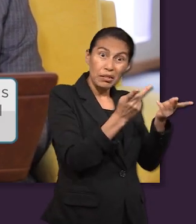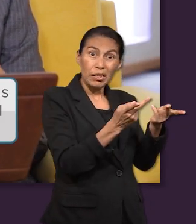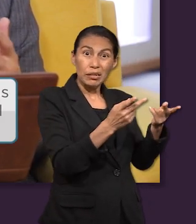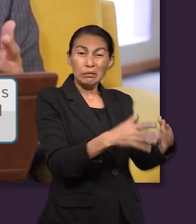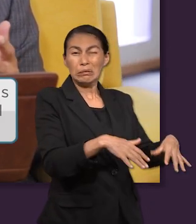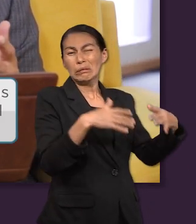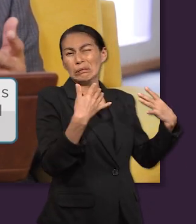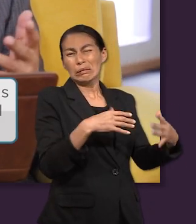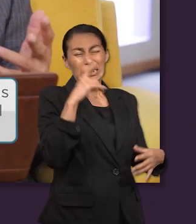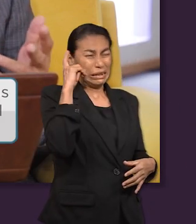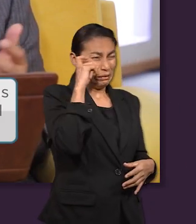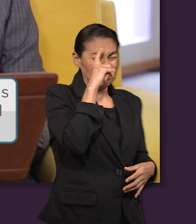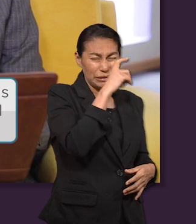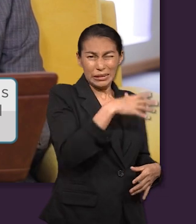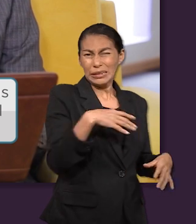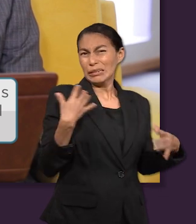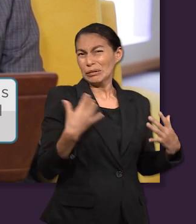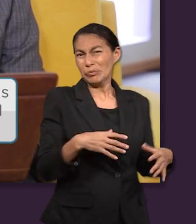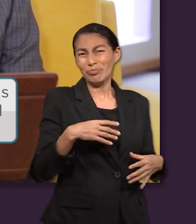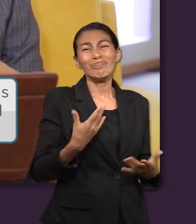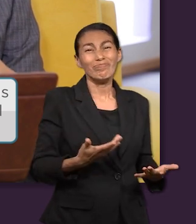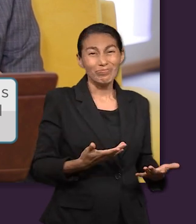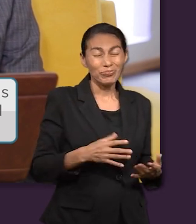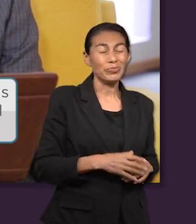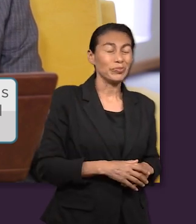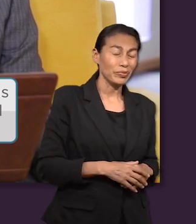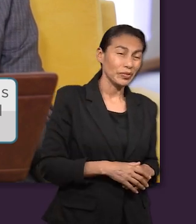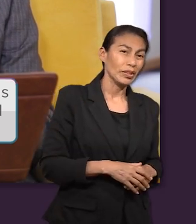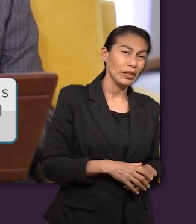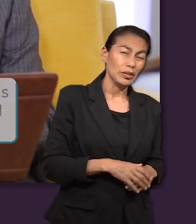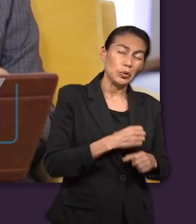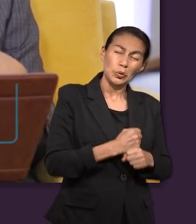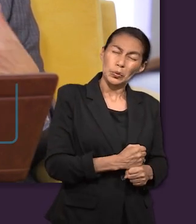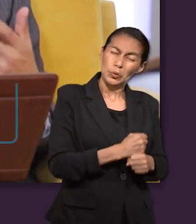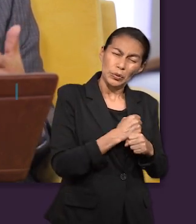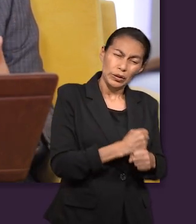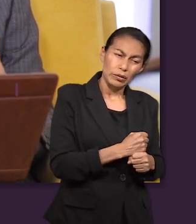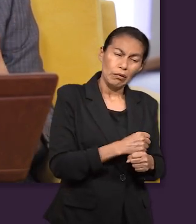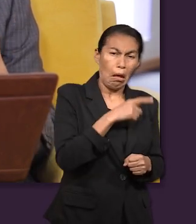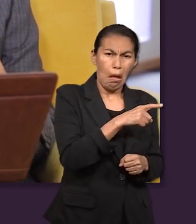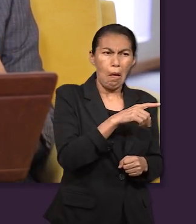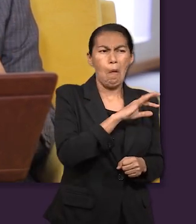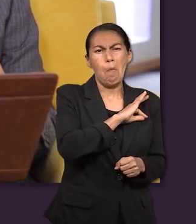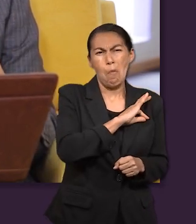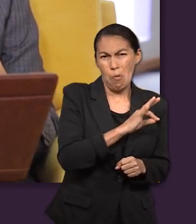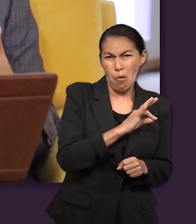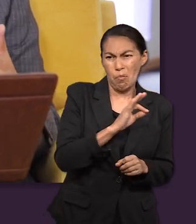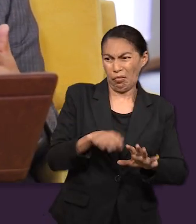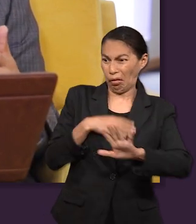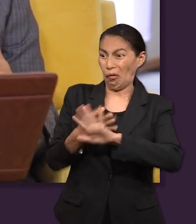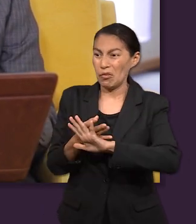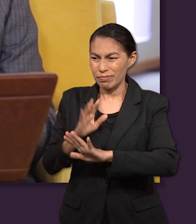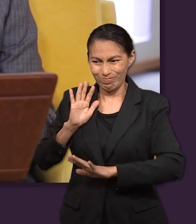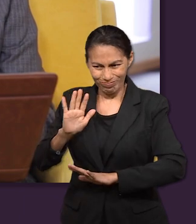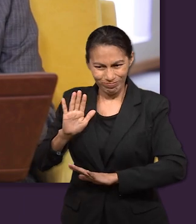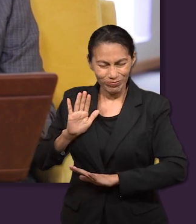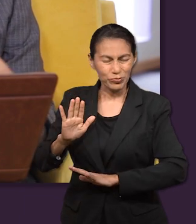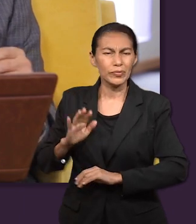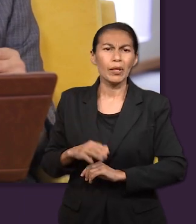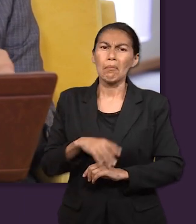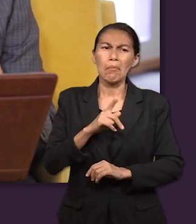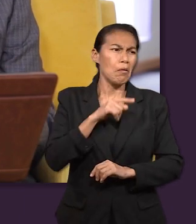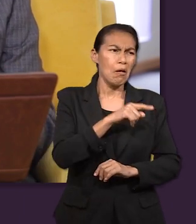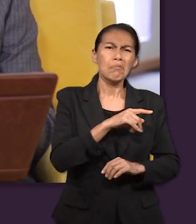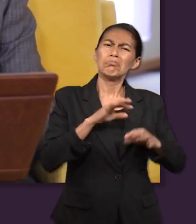tus hermanos te vendan. Eso debía haber sido uno de los golpes más tremendos para José. Y sin duda alguna él pudo haber pensado en el desquite. Sin embargo,